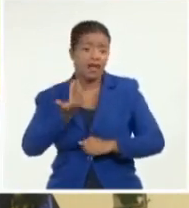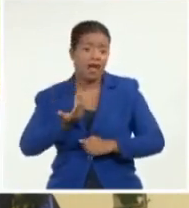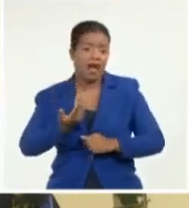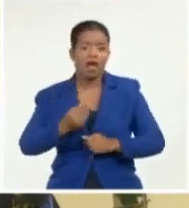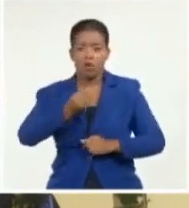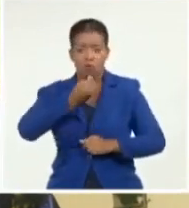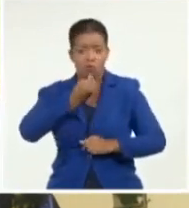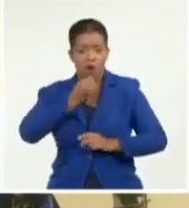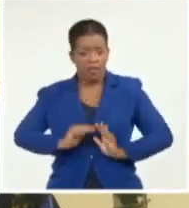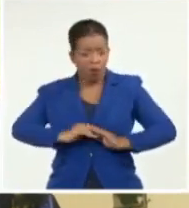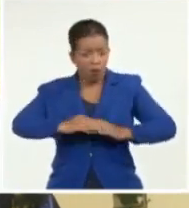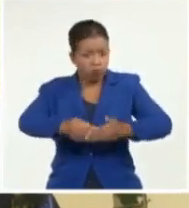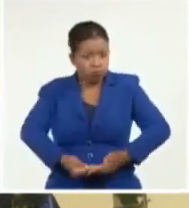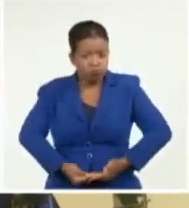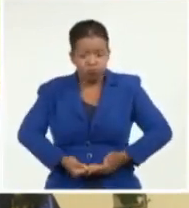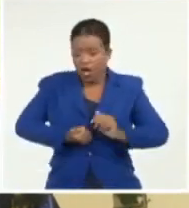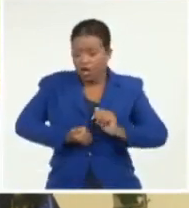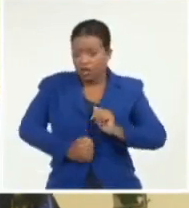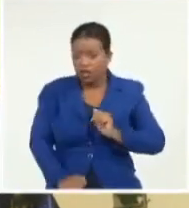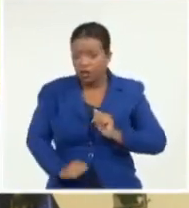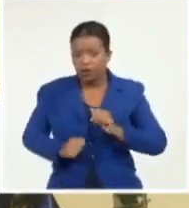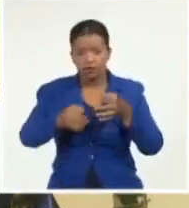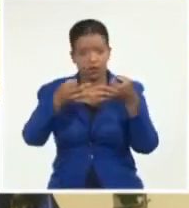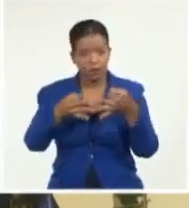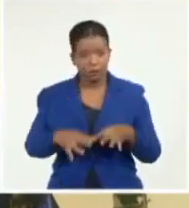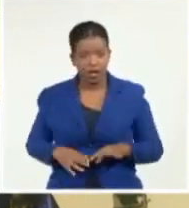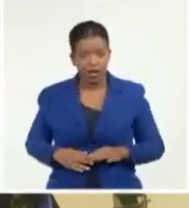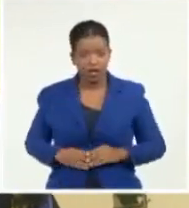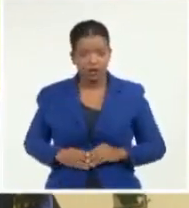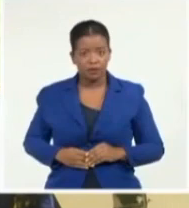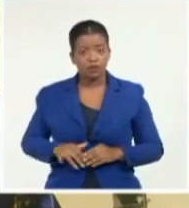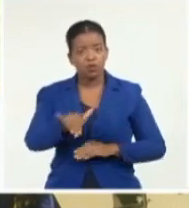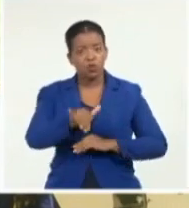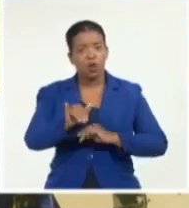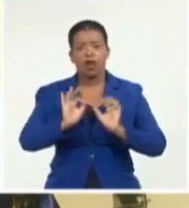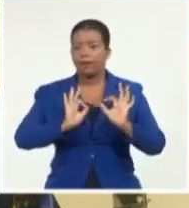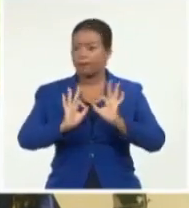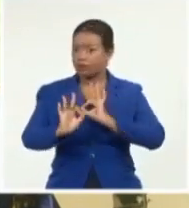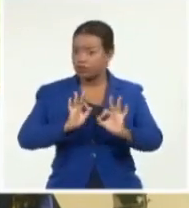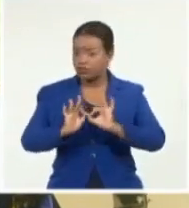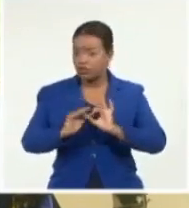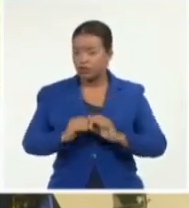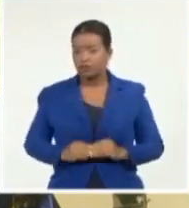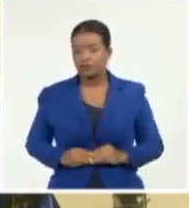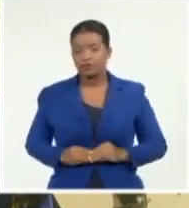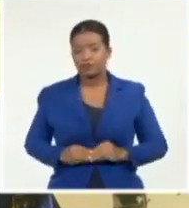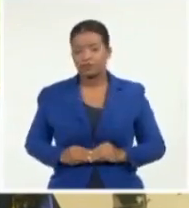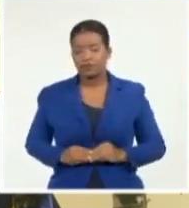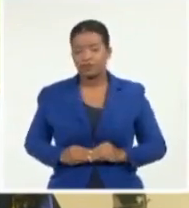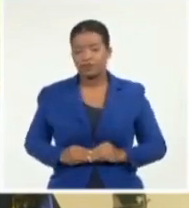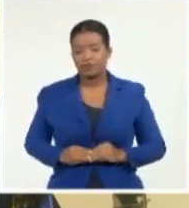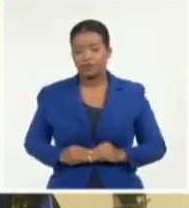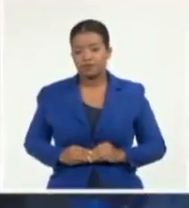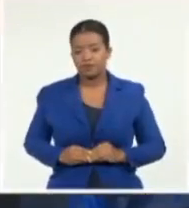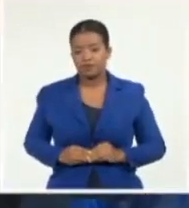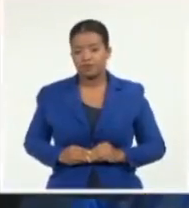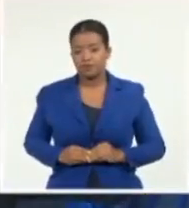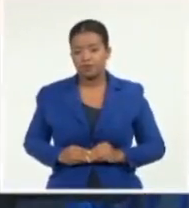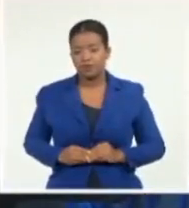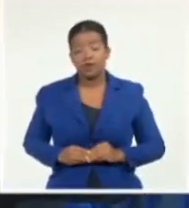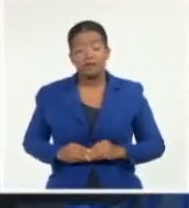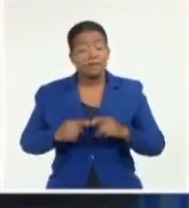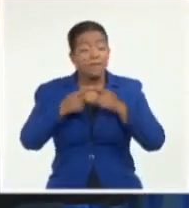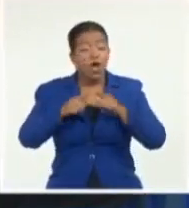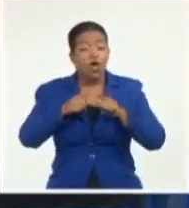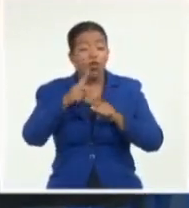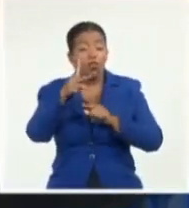a una autorregulación de la protección, pero hay dos elementos que